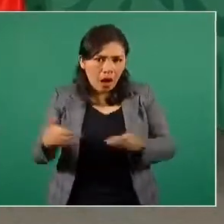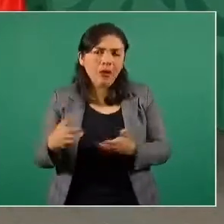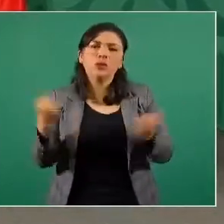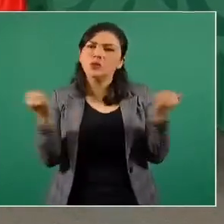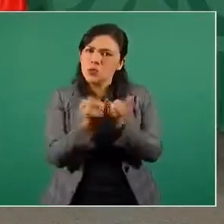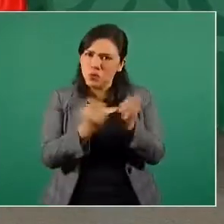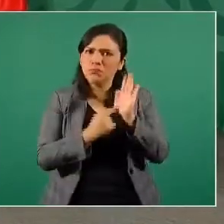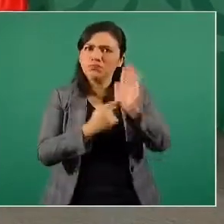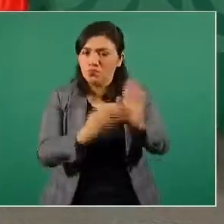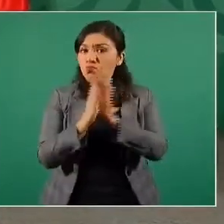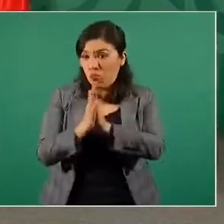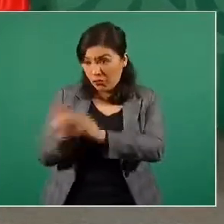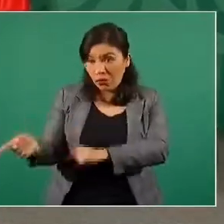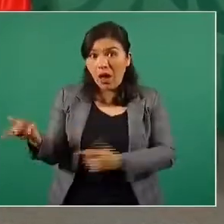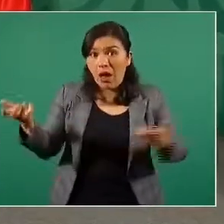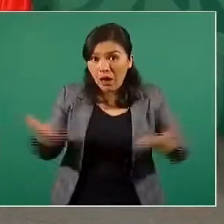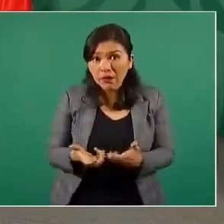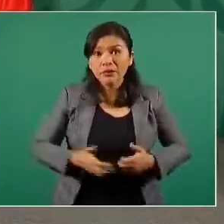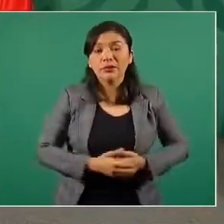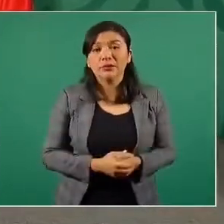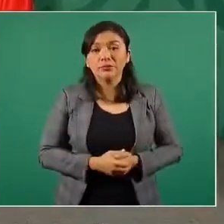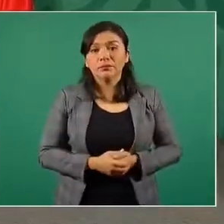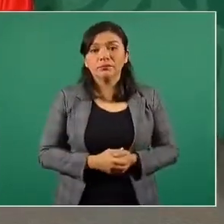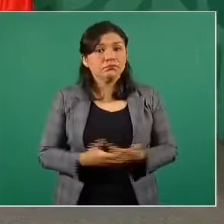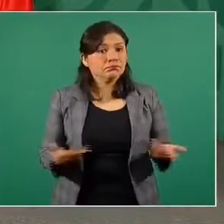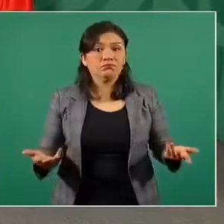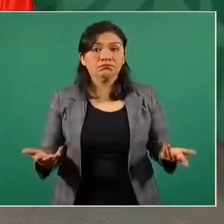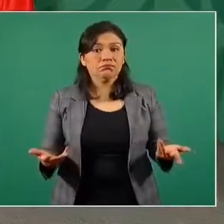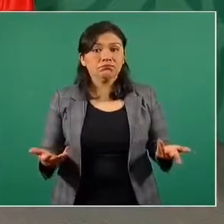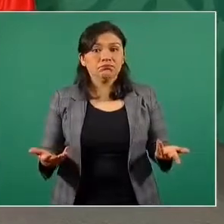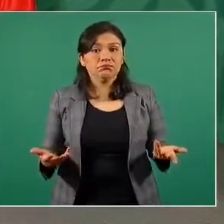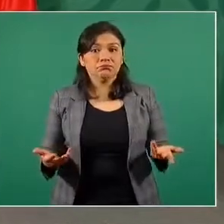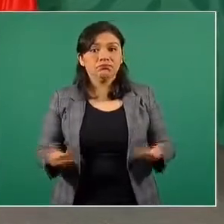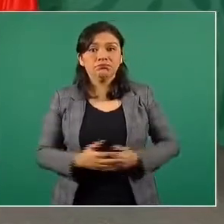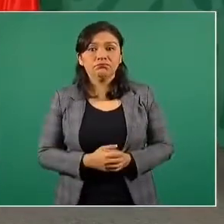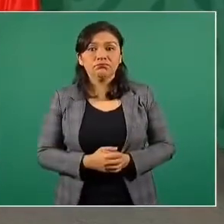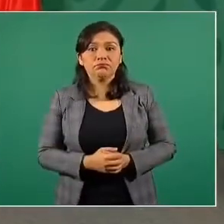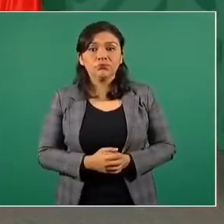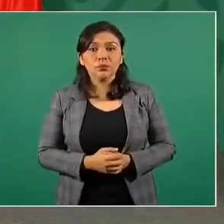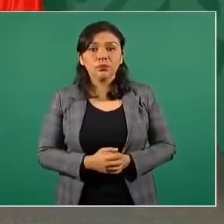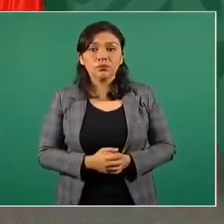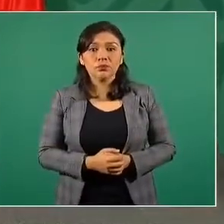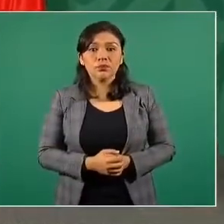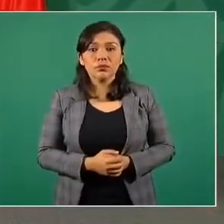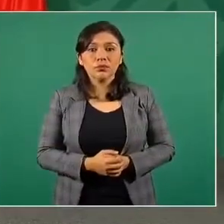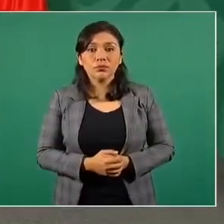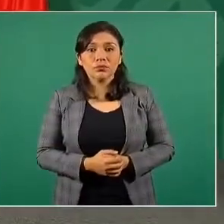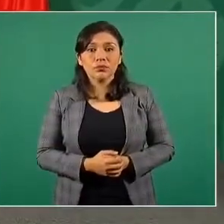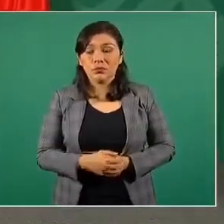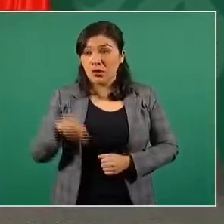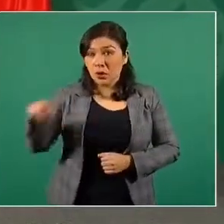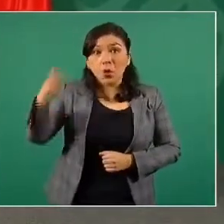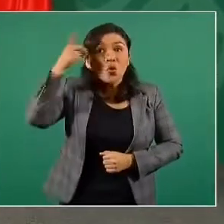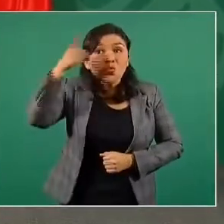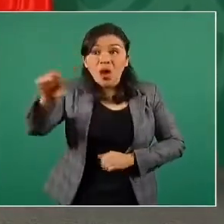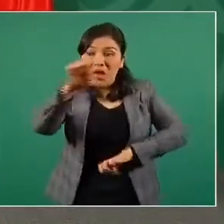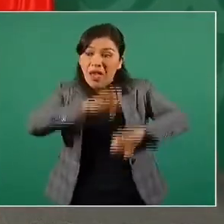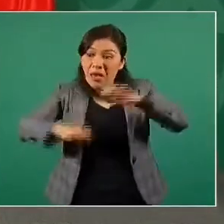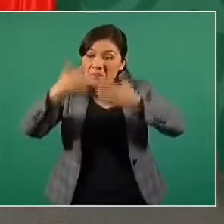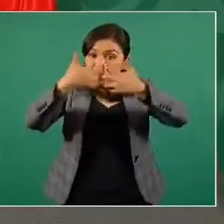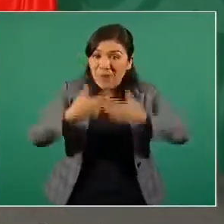Este, te pido eso, porque no es del sector empresarial,